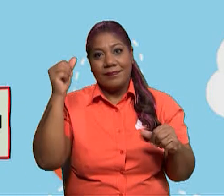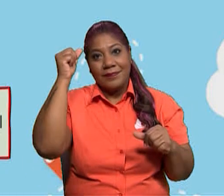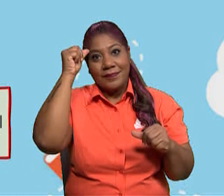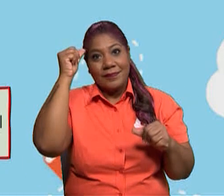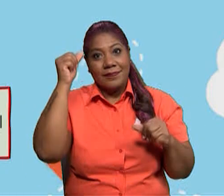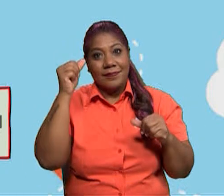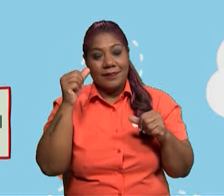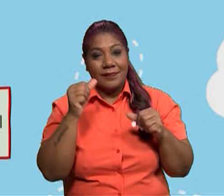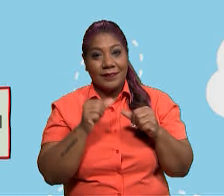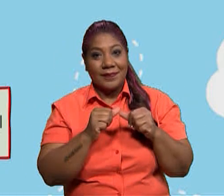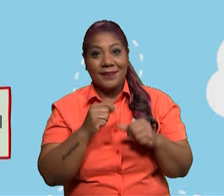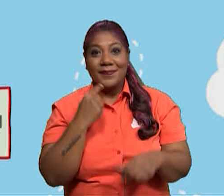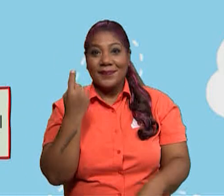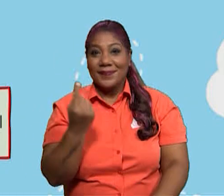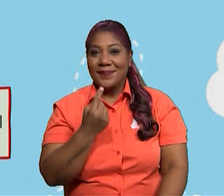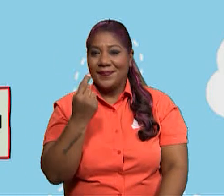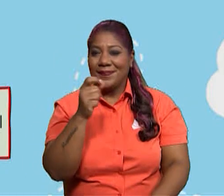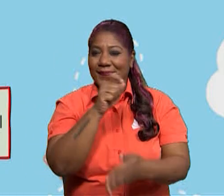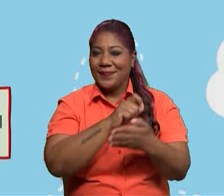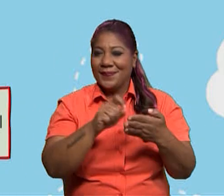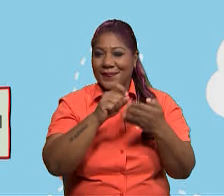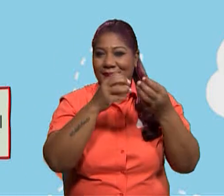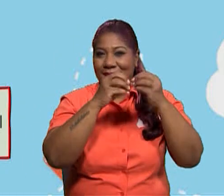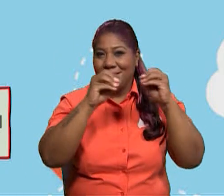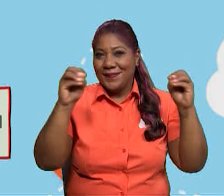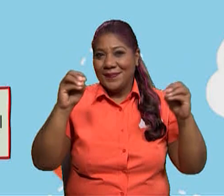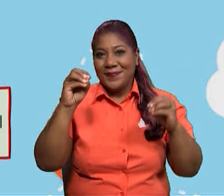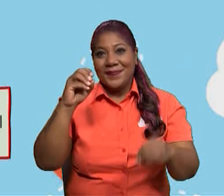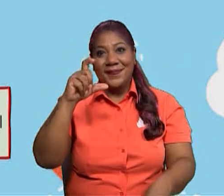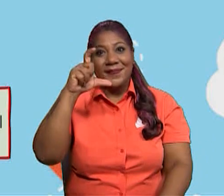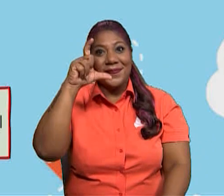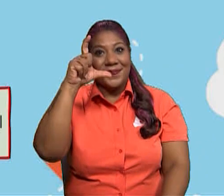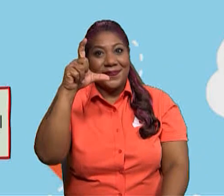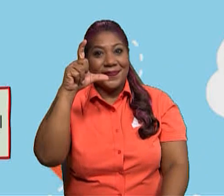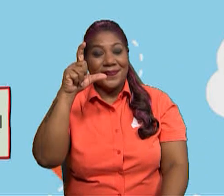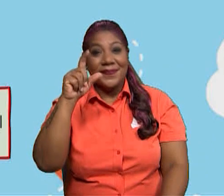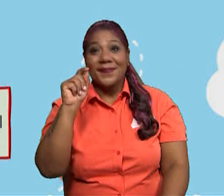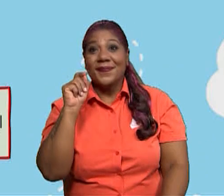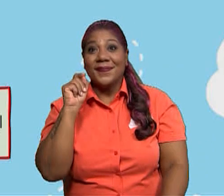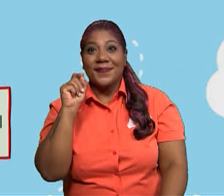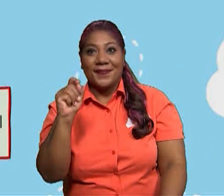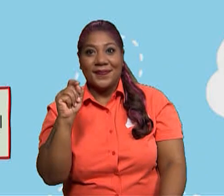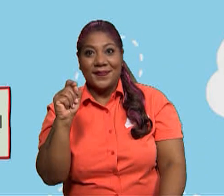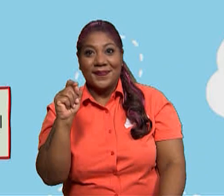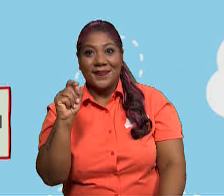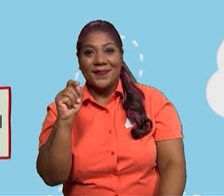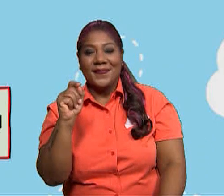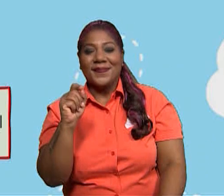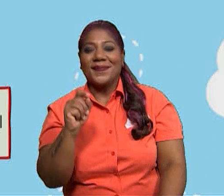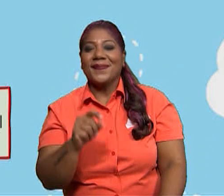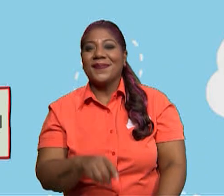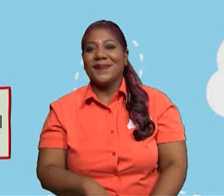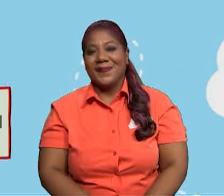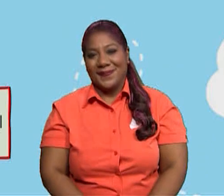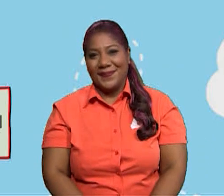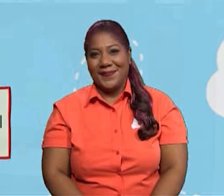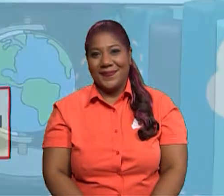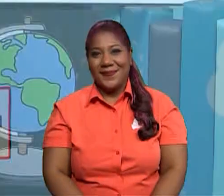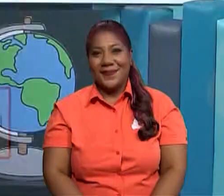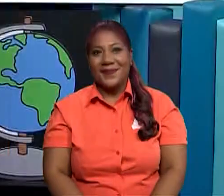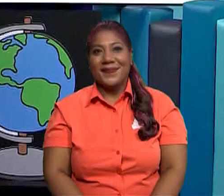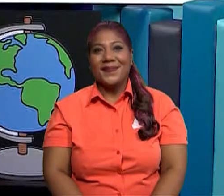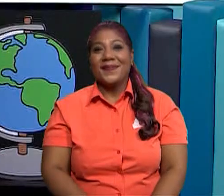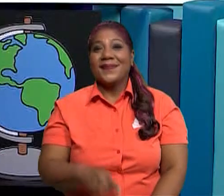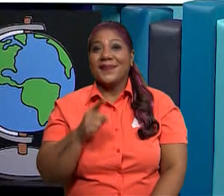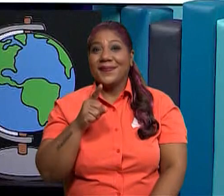colocar las mayúsculas al inicio de la oración y los signos de puntuación que están al final. Esta es